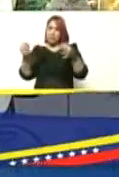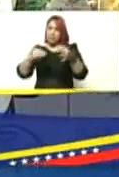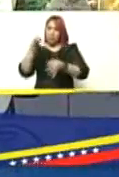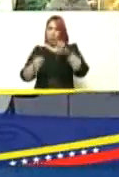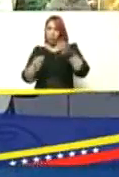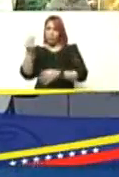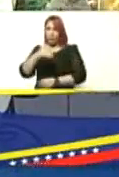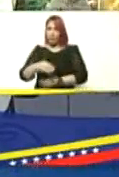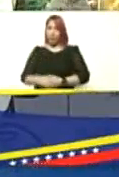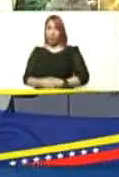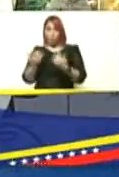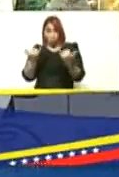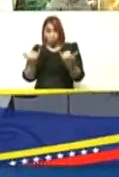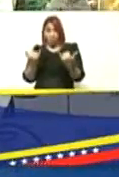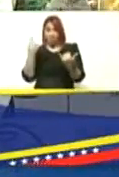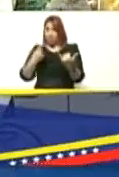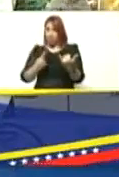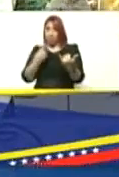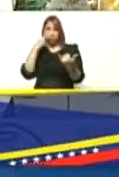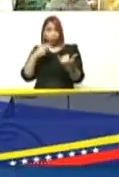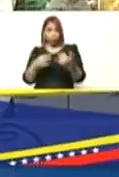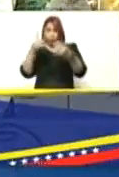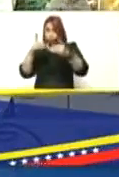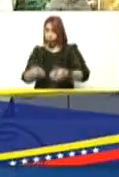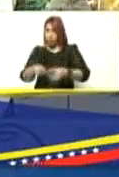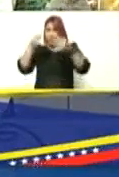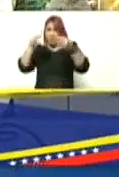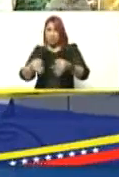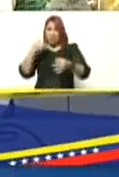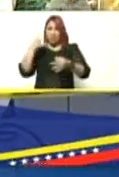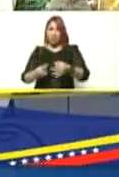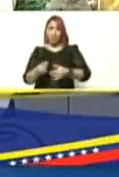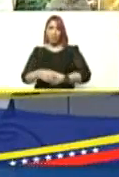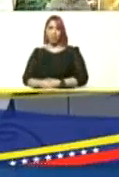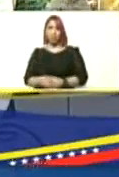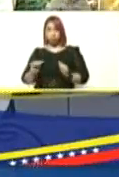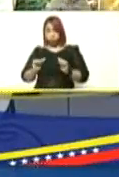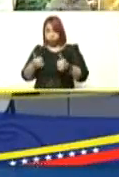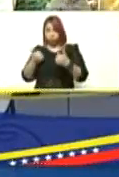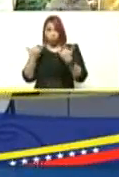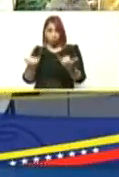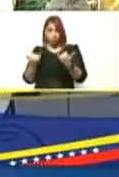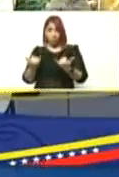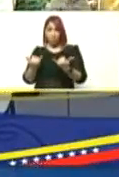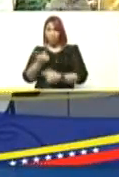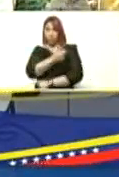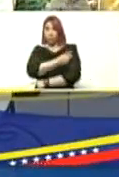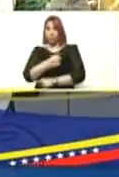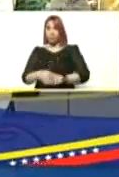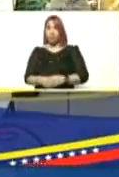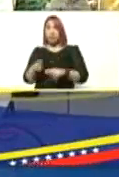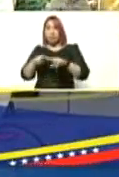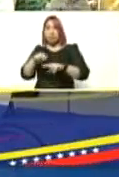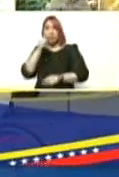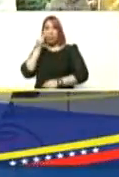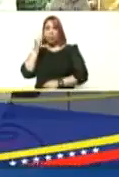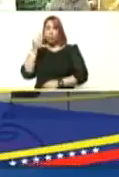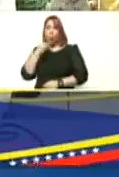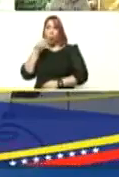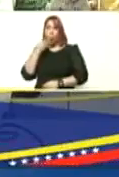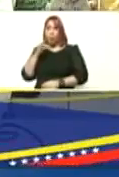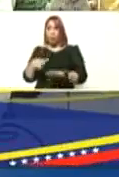y en este momento presidente fue una decisión muy acertada de parte suya iniciar la vacunación en niños y niñas y jóvenes